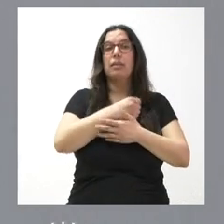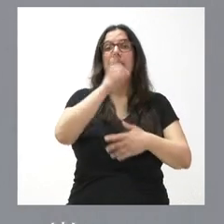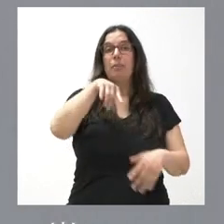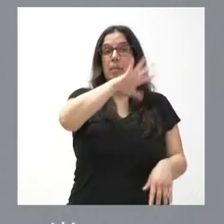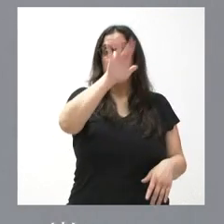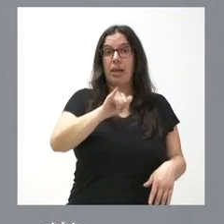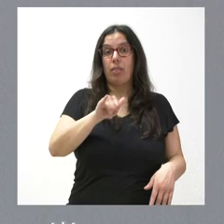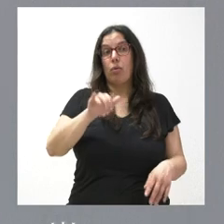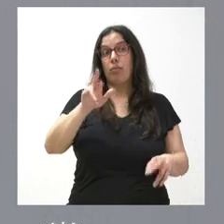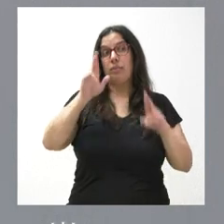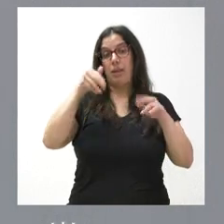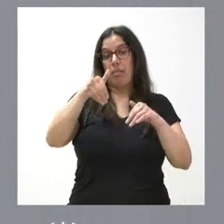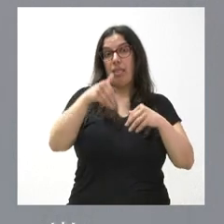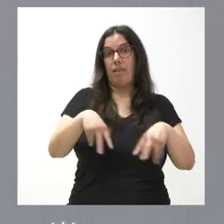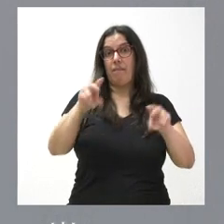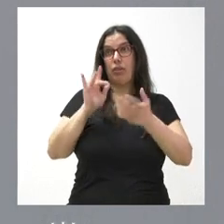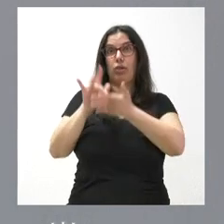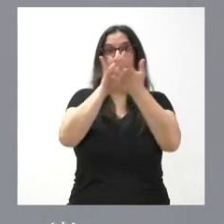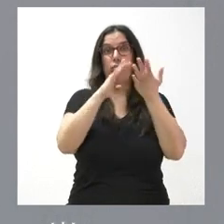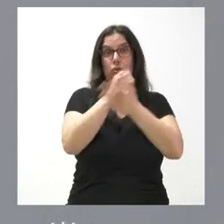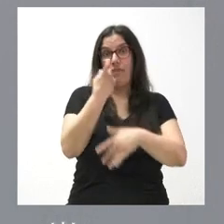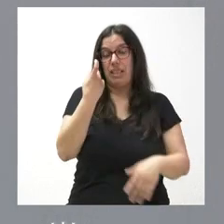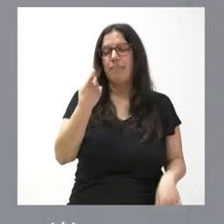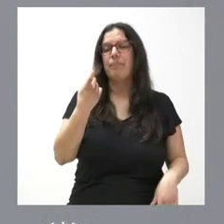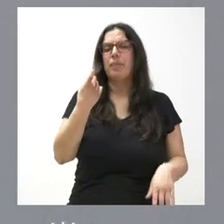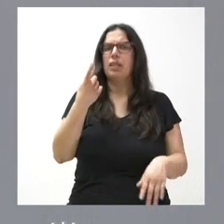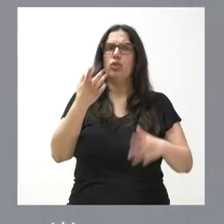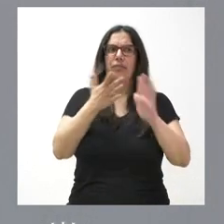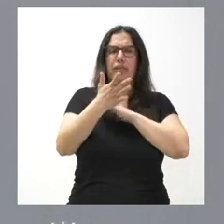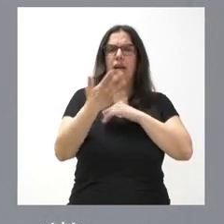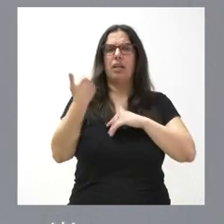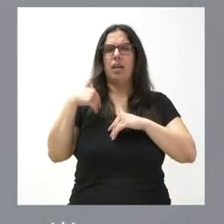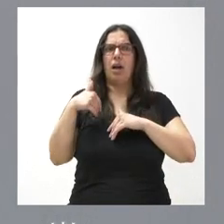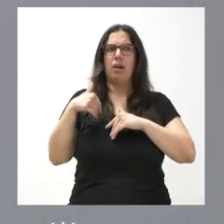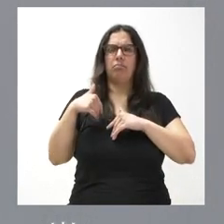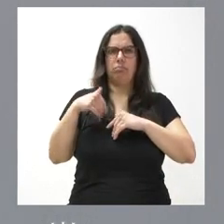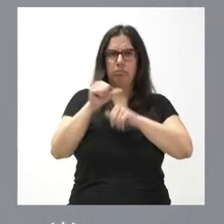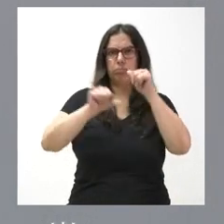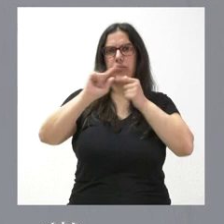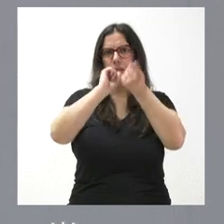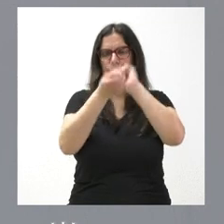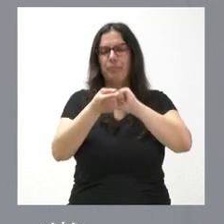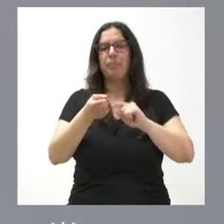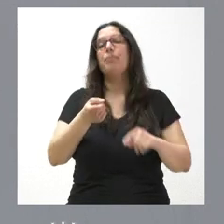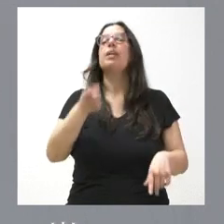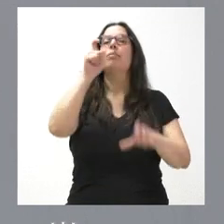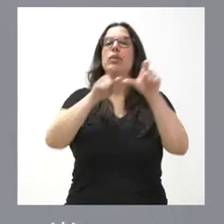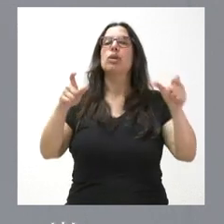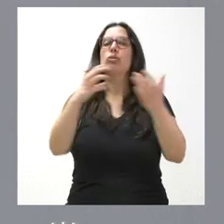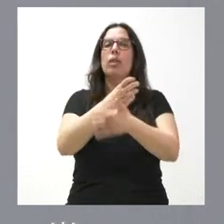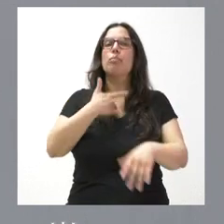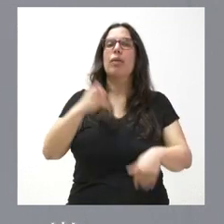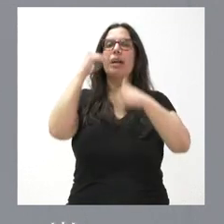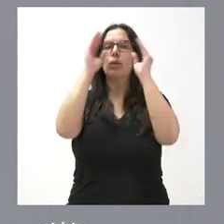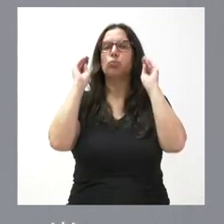en esta legislatura. Y, por tanto, esto va a dar un salto muy importante, un antes y un después, que todas las personas puedan ser atendidas